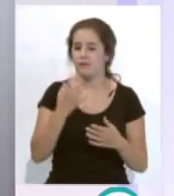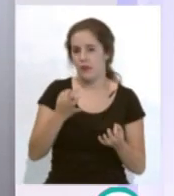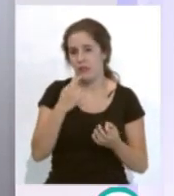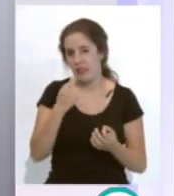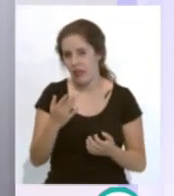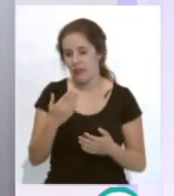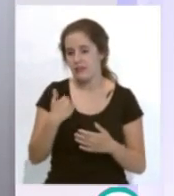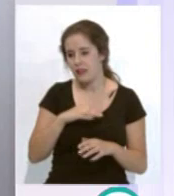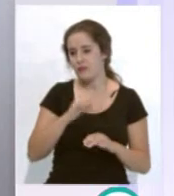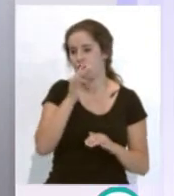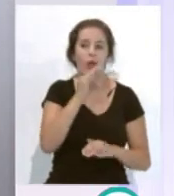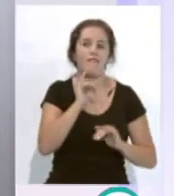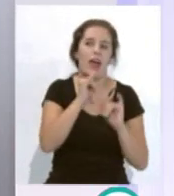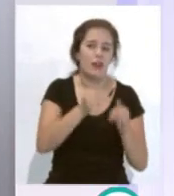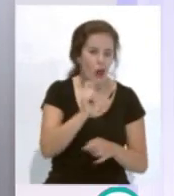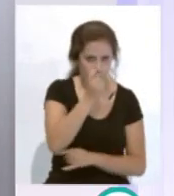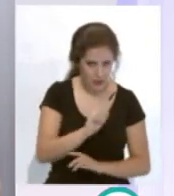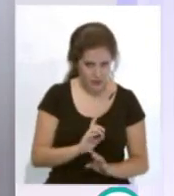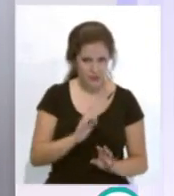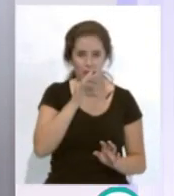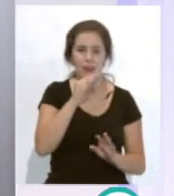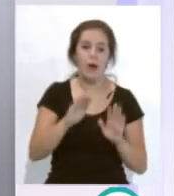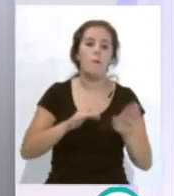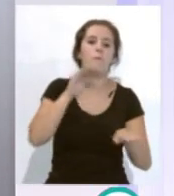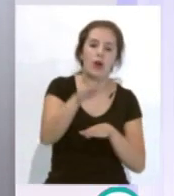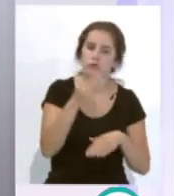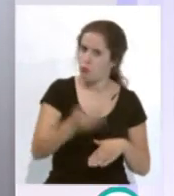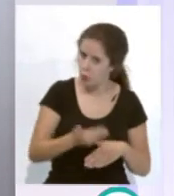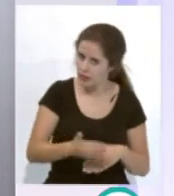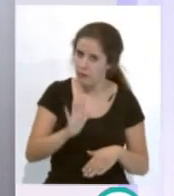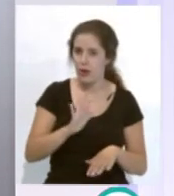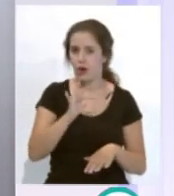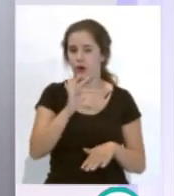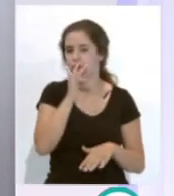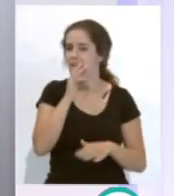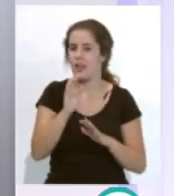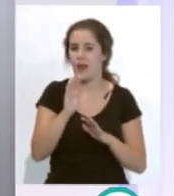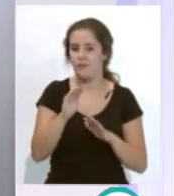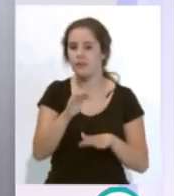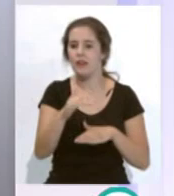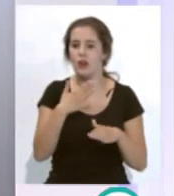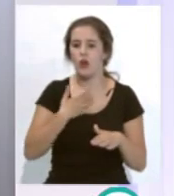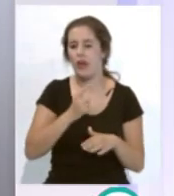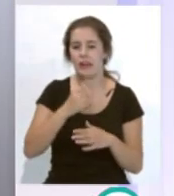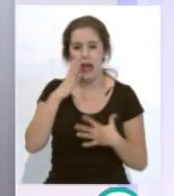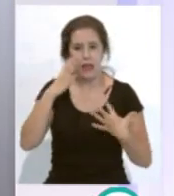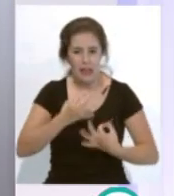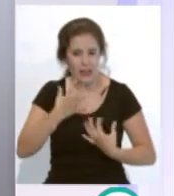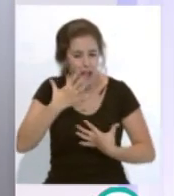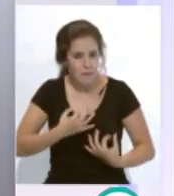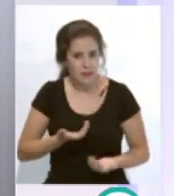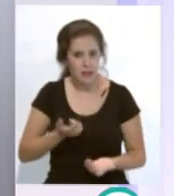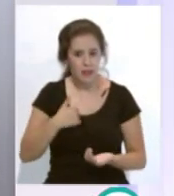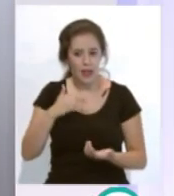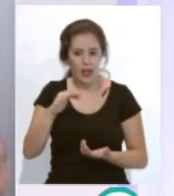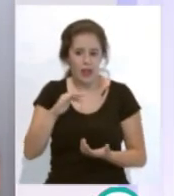ya ha llegado, y decía, bueno, no ha llegado, todavía no ha terminado de llegar, aunque ha un paso muy importante, pero es la base de que no quería creerse todavía o que el